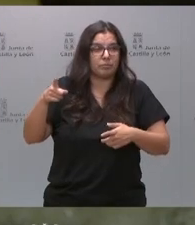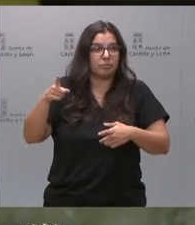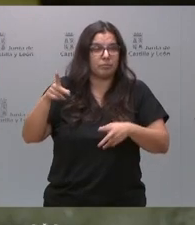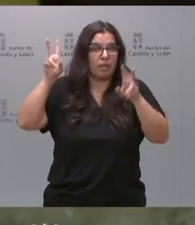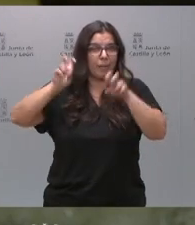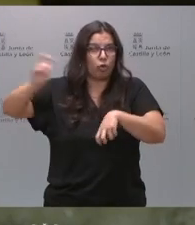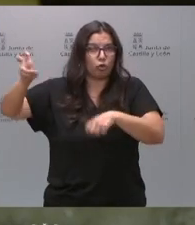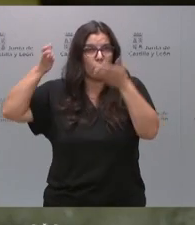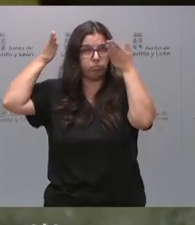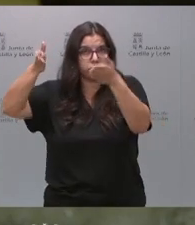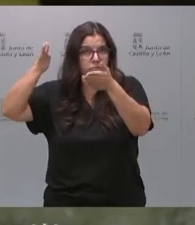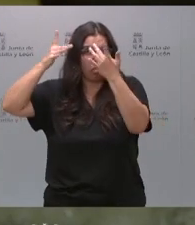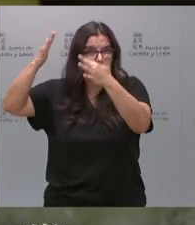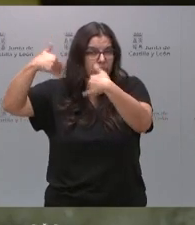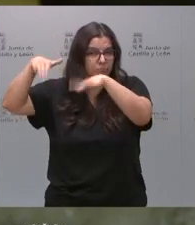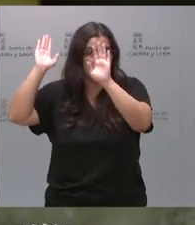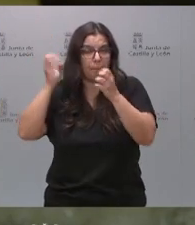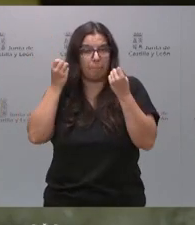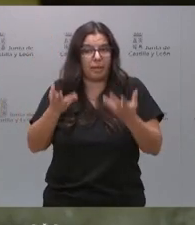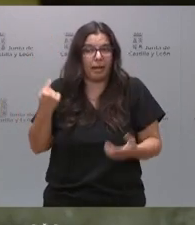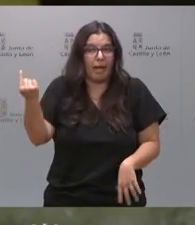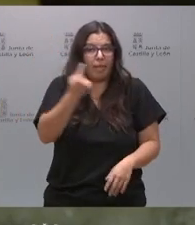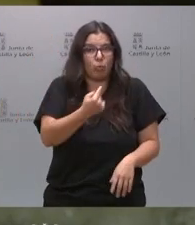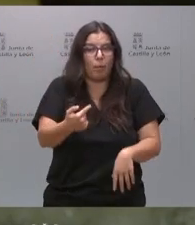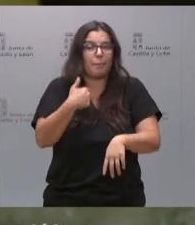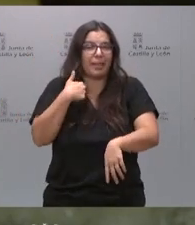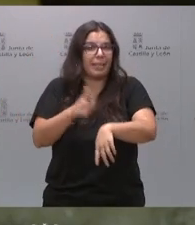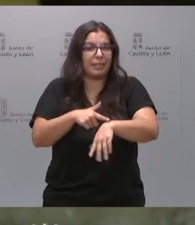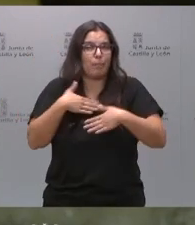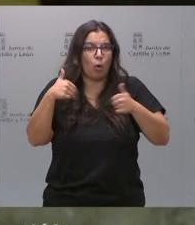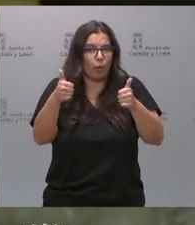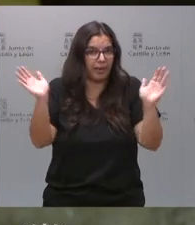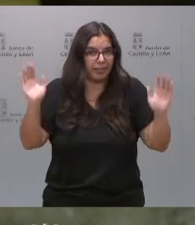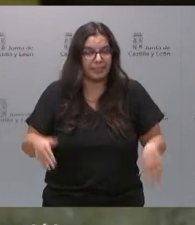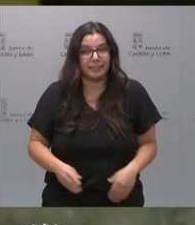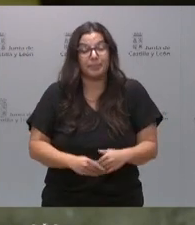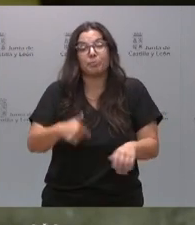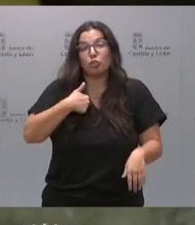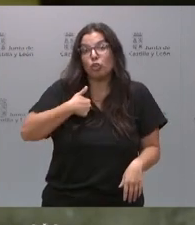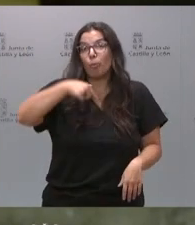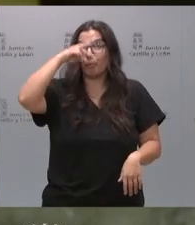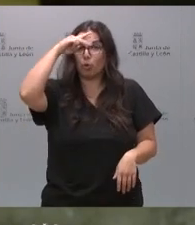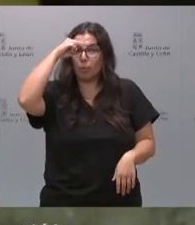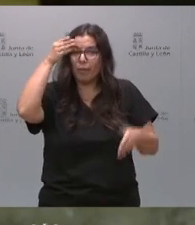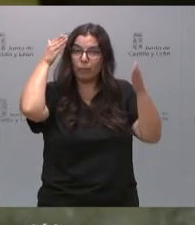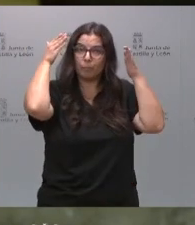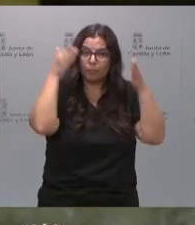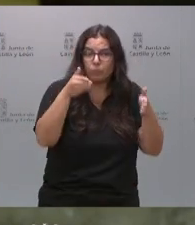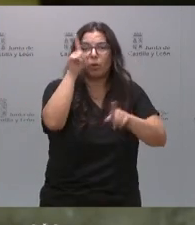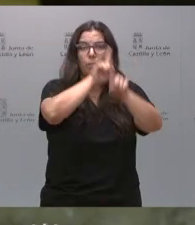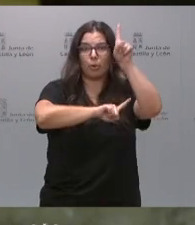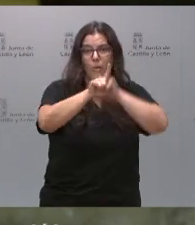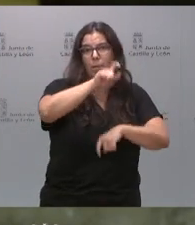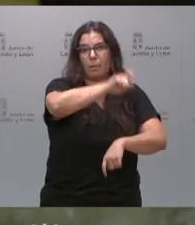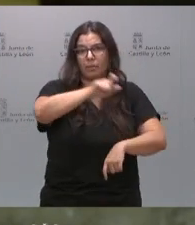cosas. Pues bien, cada uno perde el tiempo como quiere. Yo estoy preocupado de los problemas de las